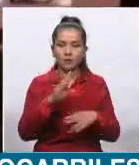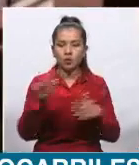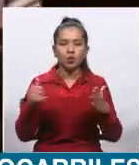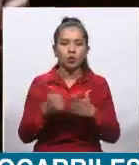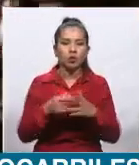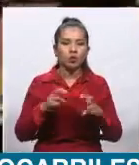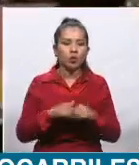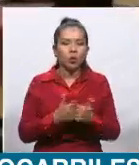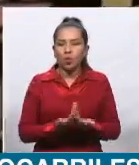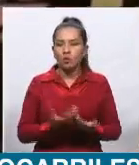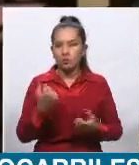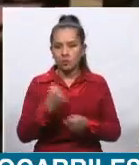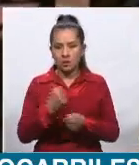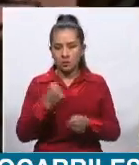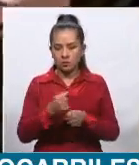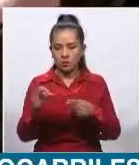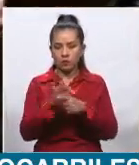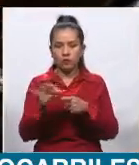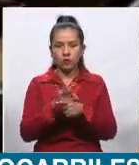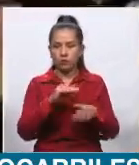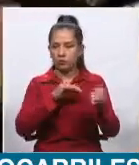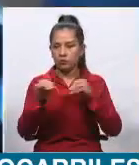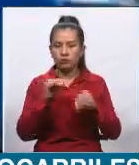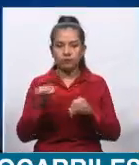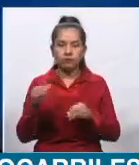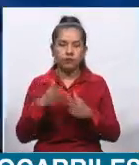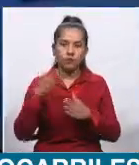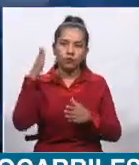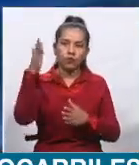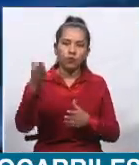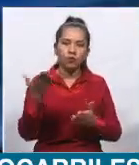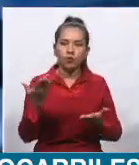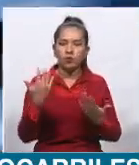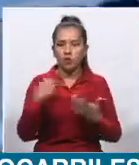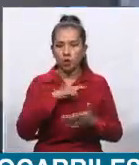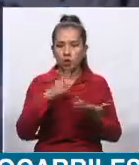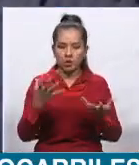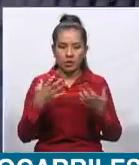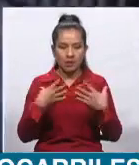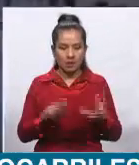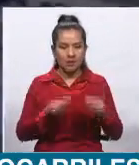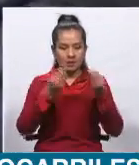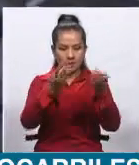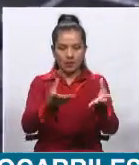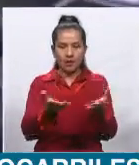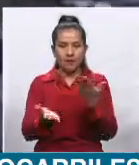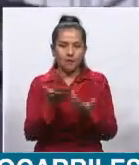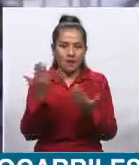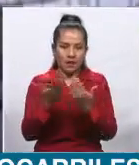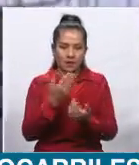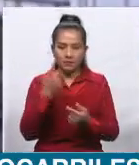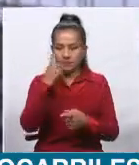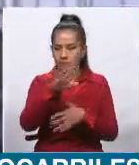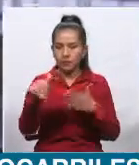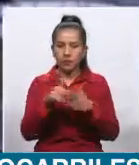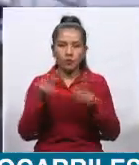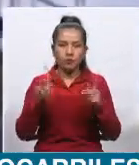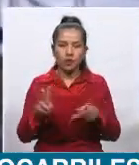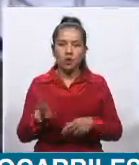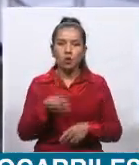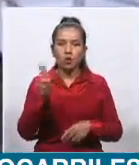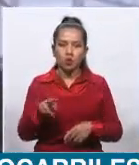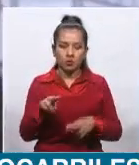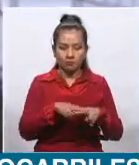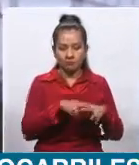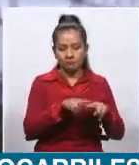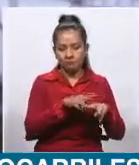para que funcione dándole la facilidad al que utilice el corredor de poder